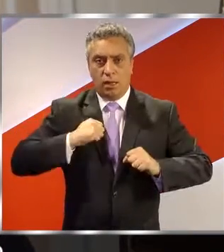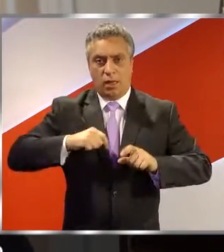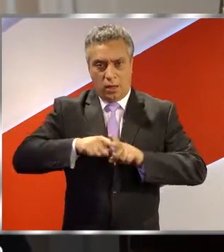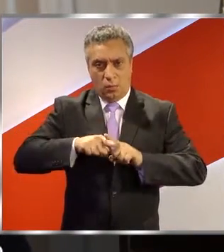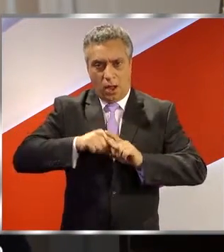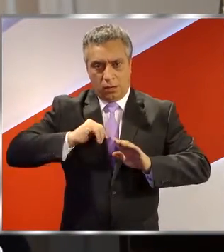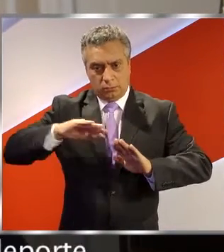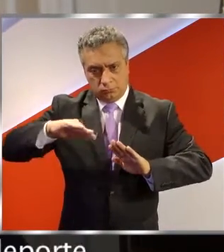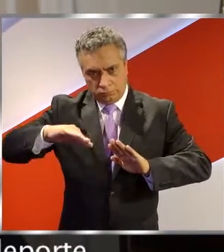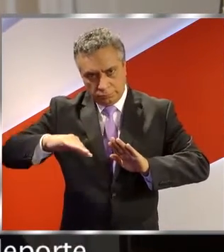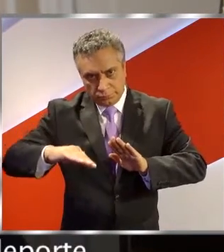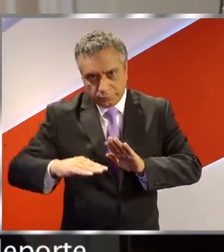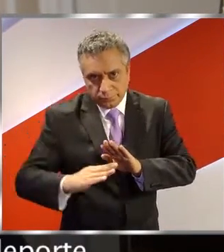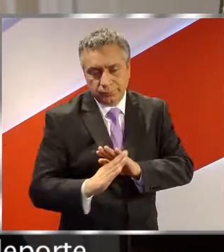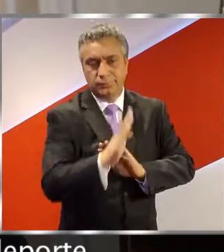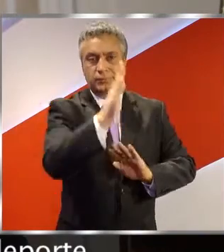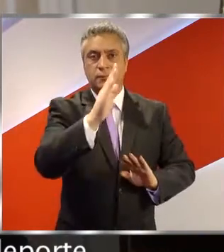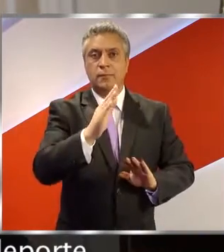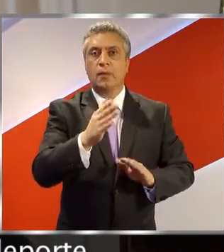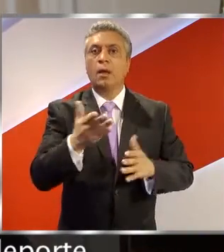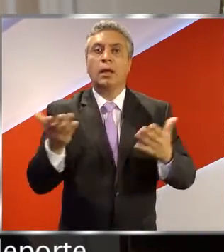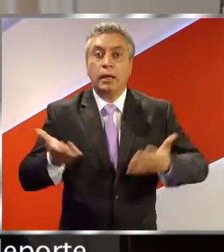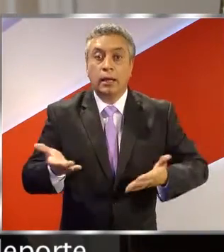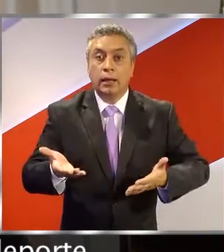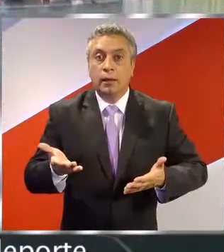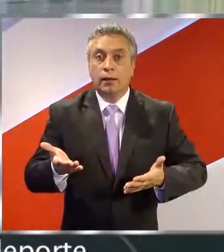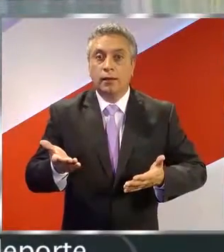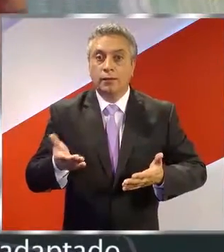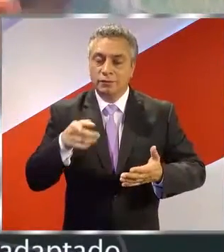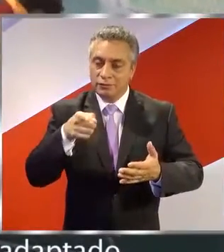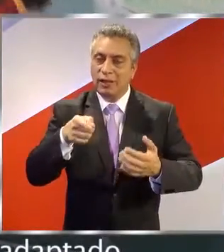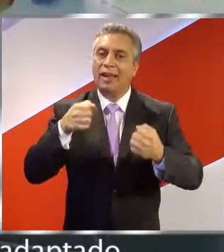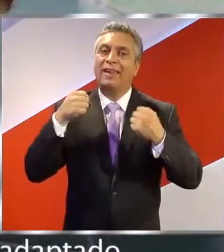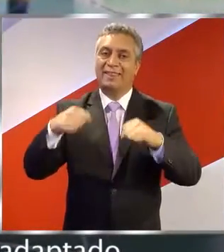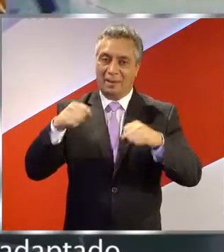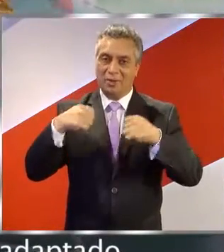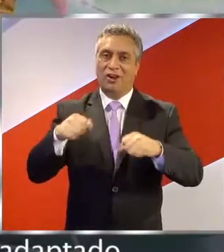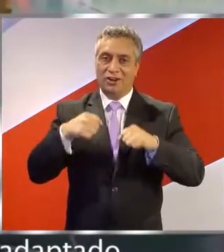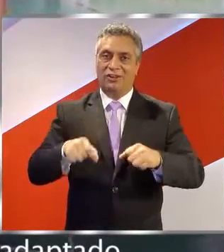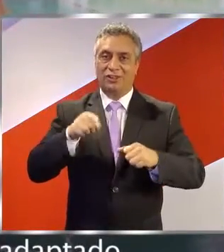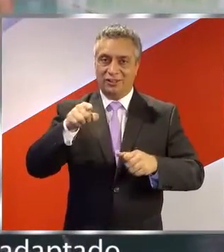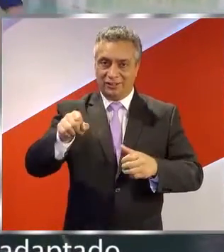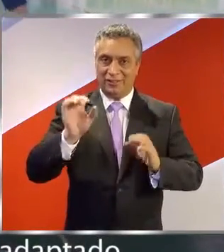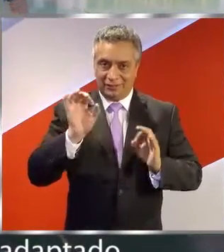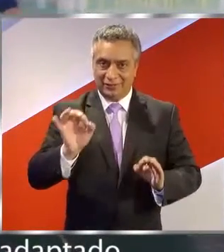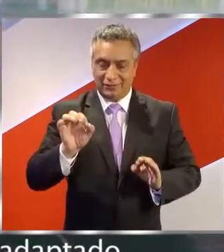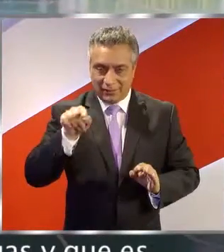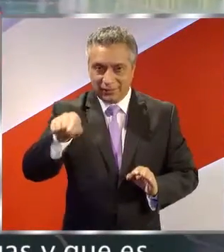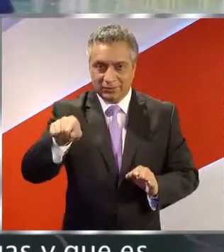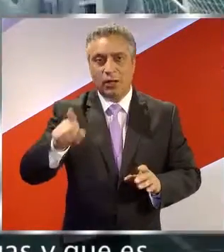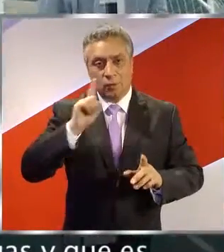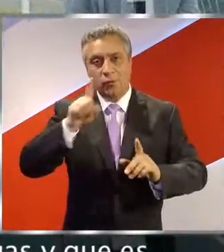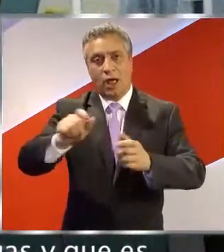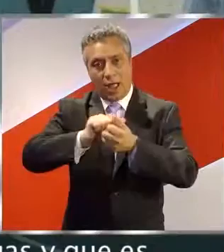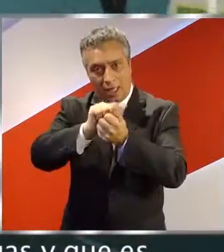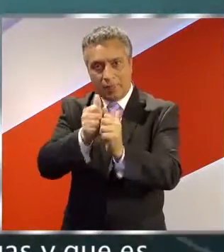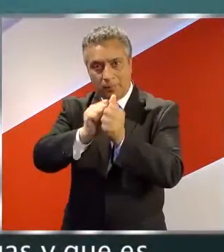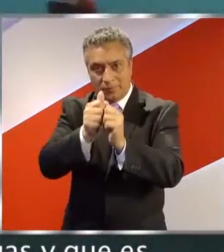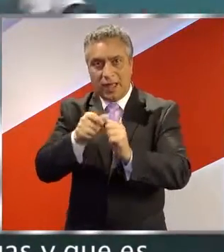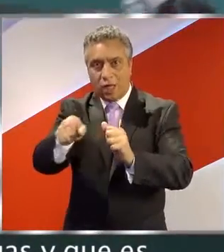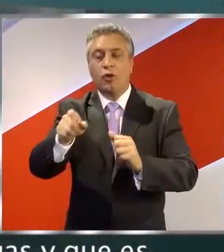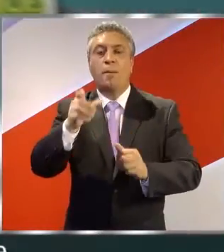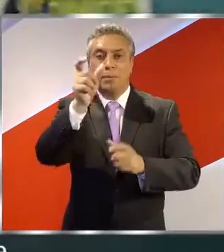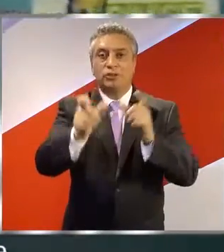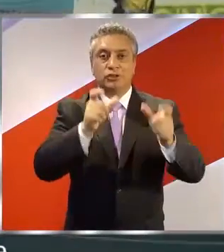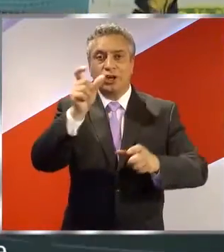y la clave fue a través del deporte. El desgolbol es un deporte no adaptado, que se hizo para personas ciegas y